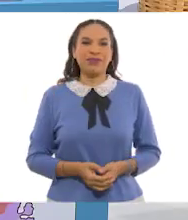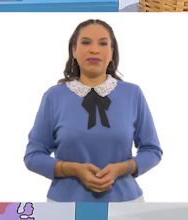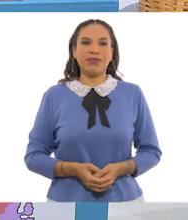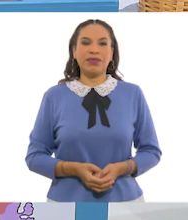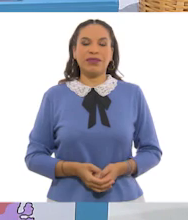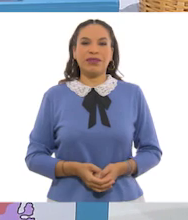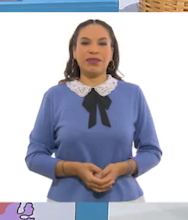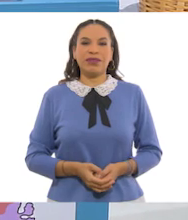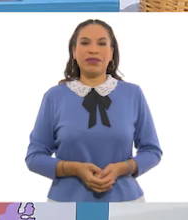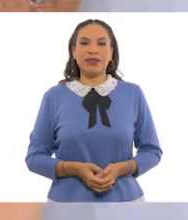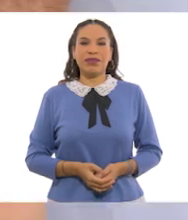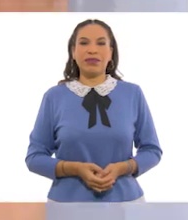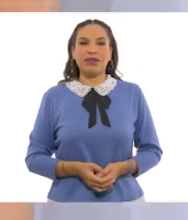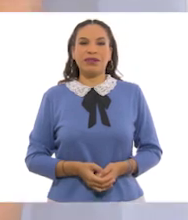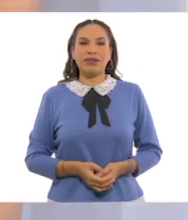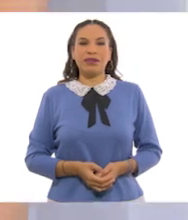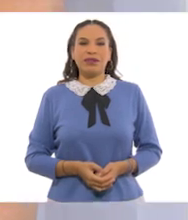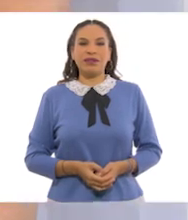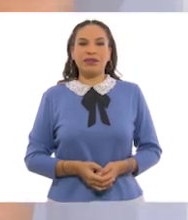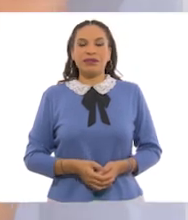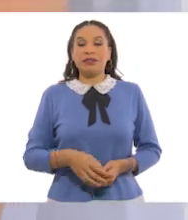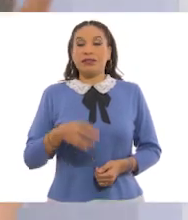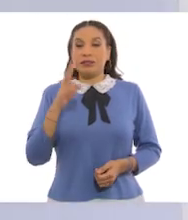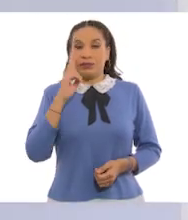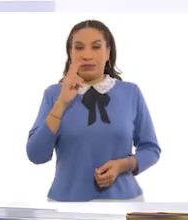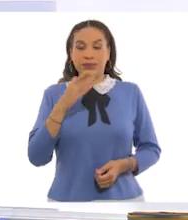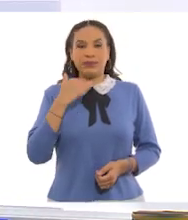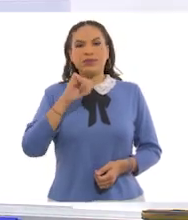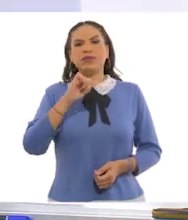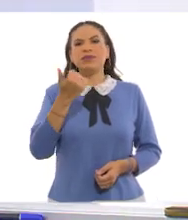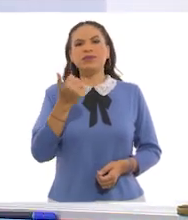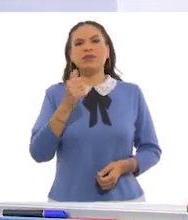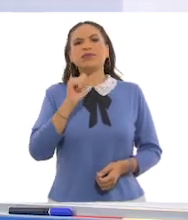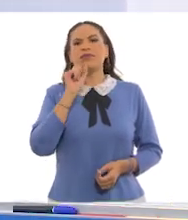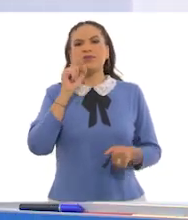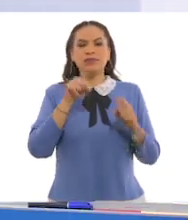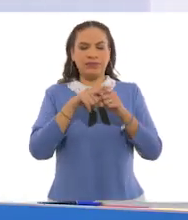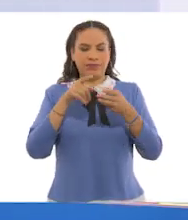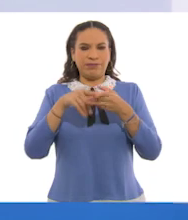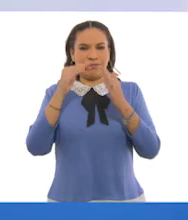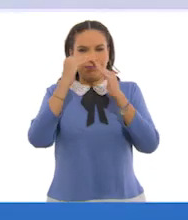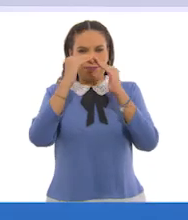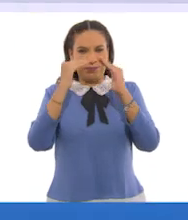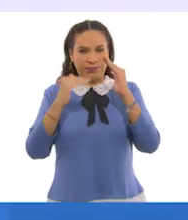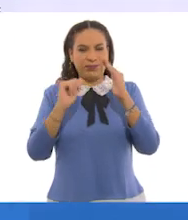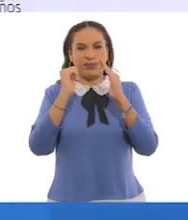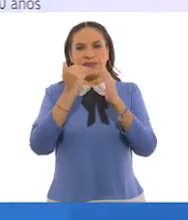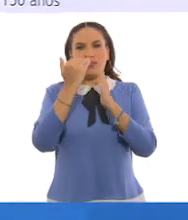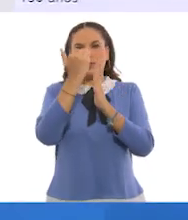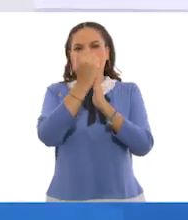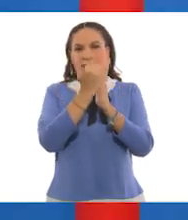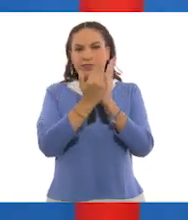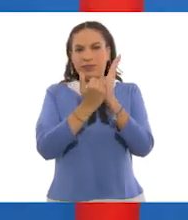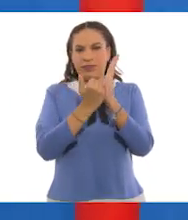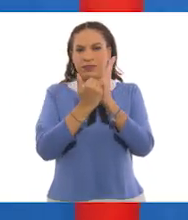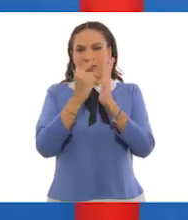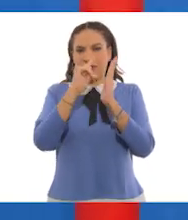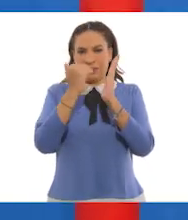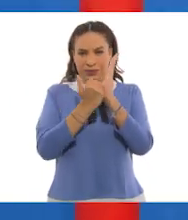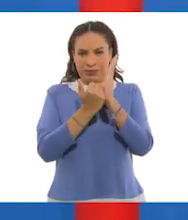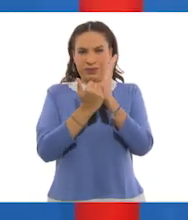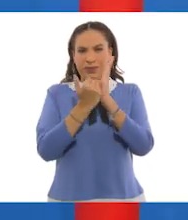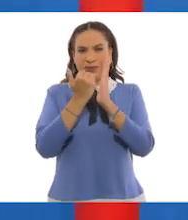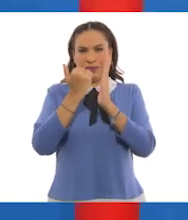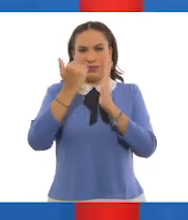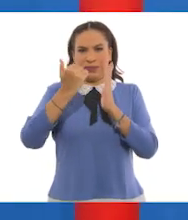Ah, muy bien. Muy bien. el siguiente en esta misma escala, pero de menos a más. Pues algo que